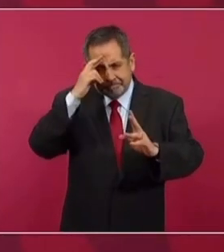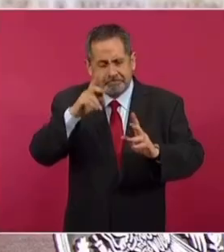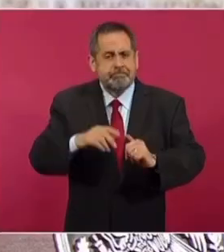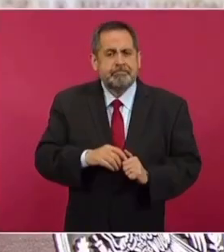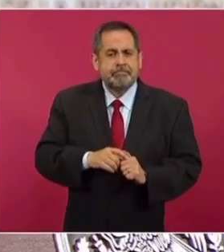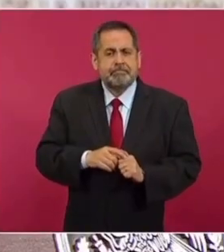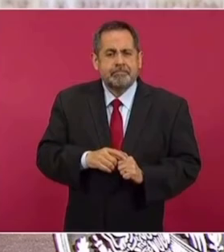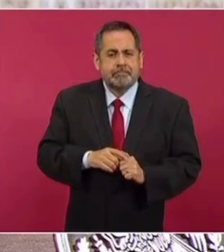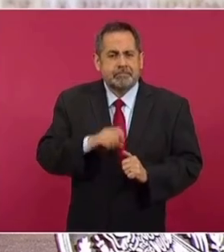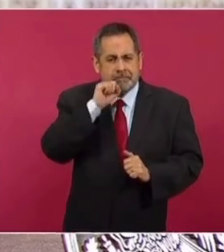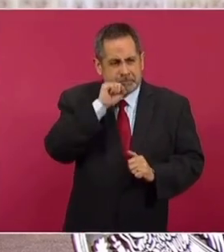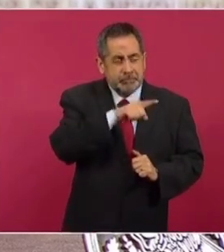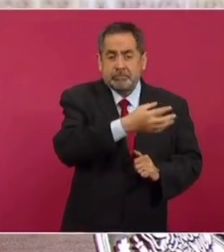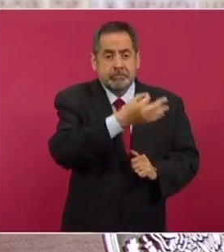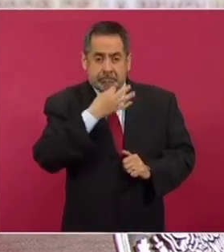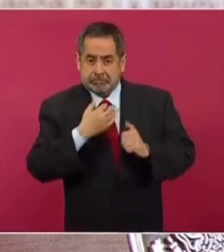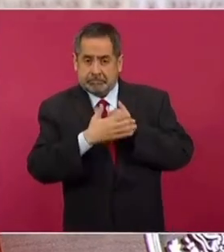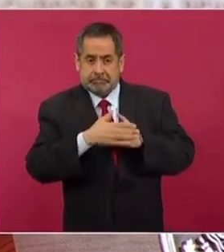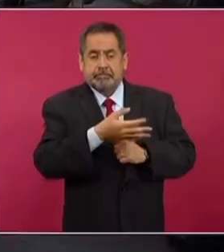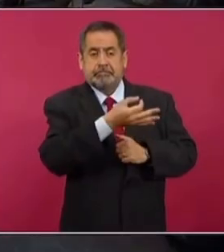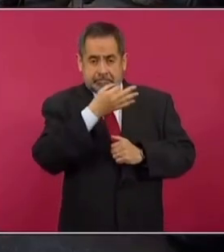me mandó a decir